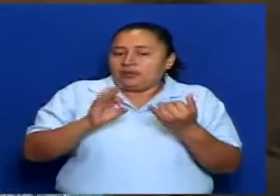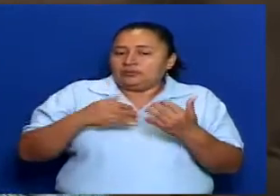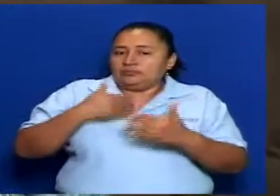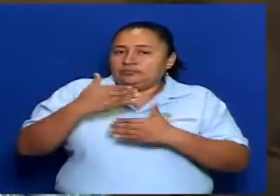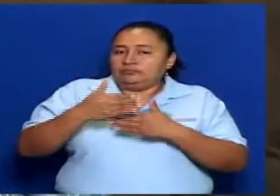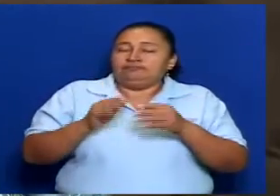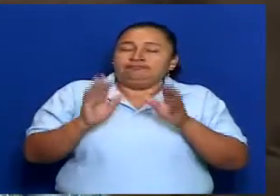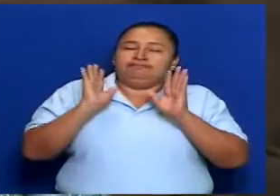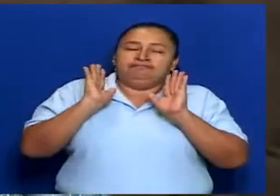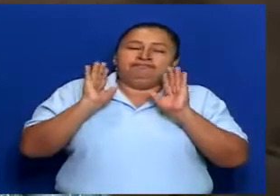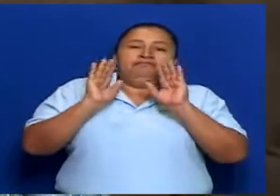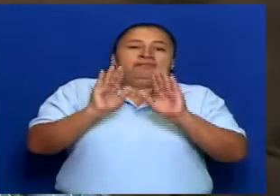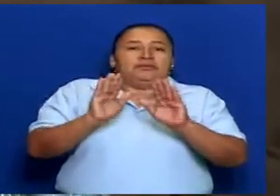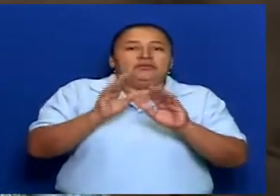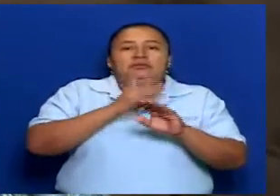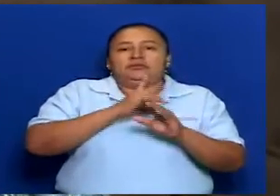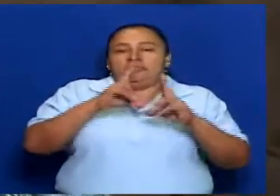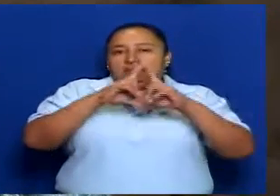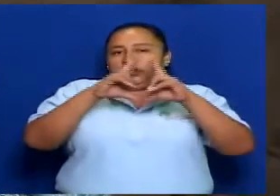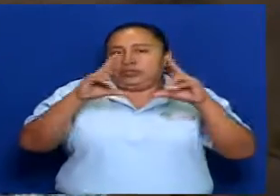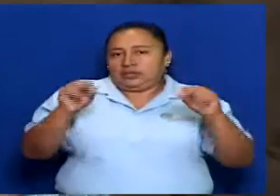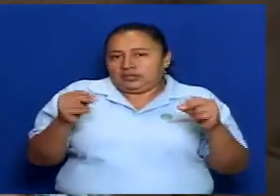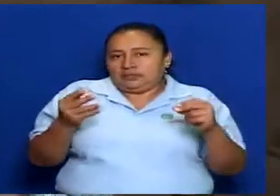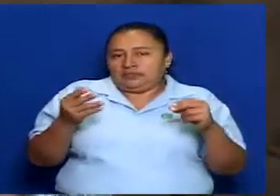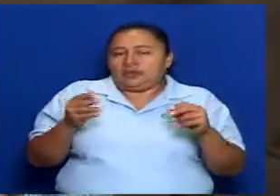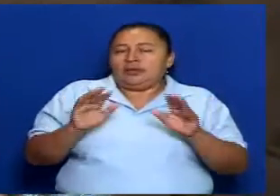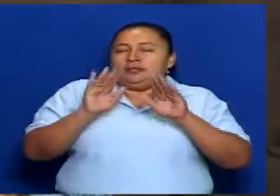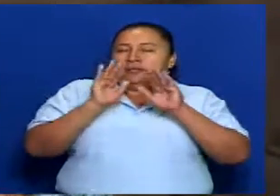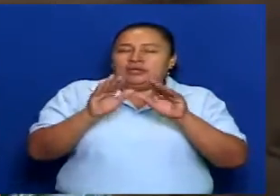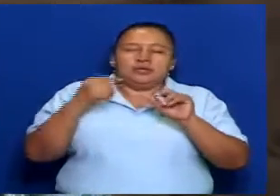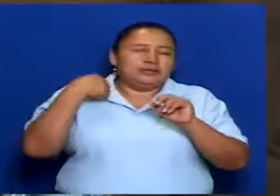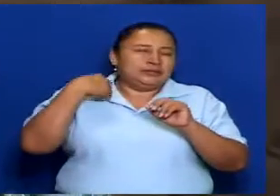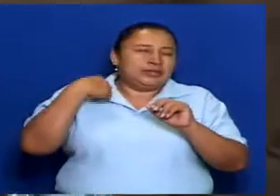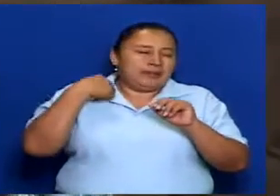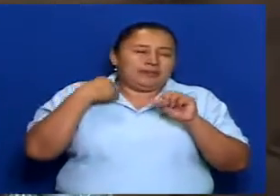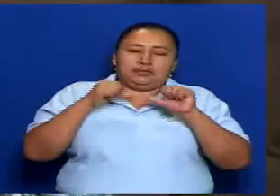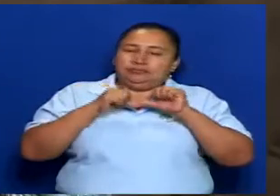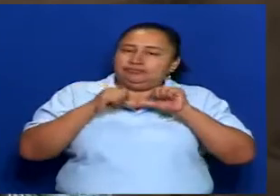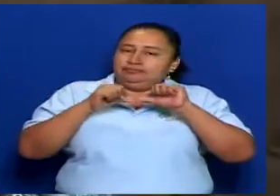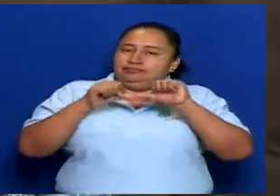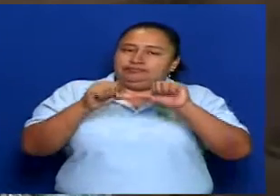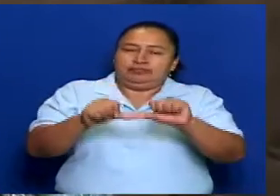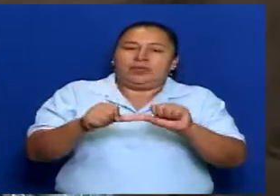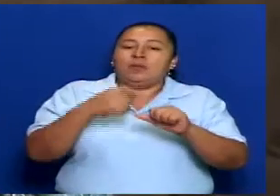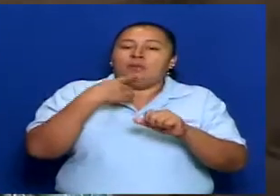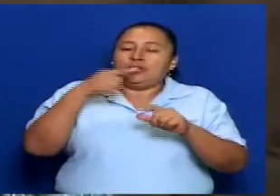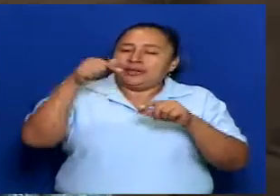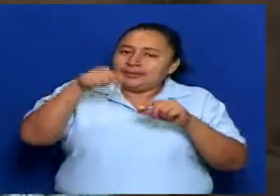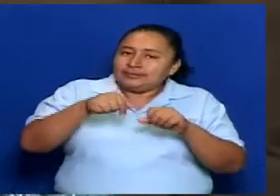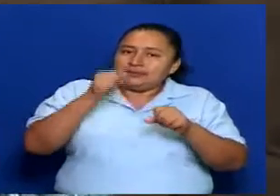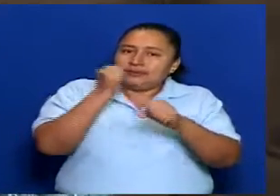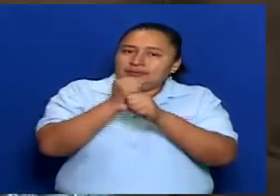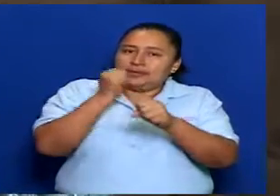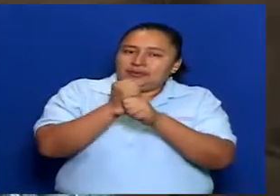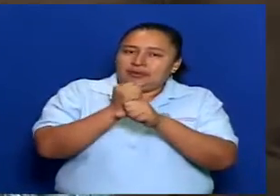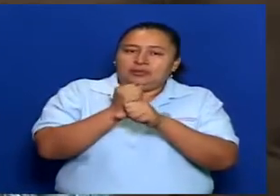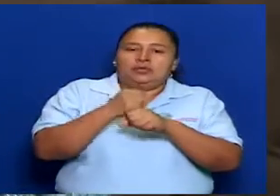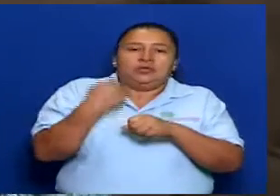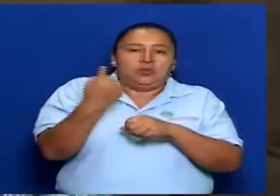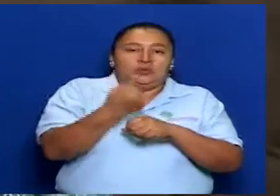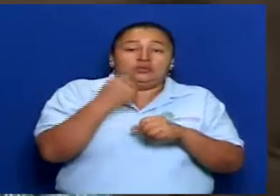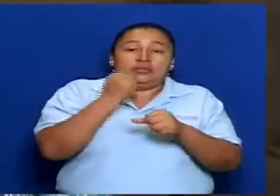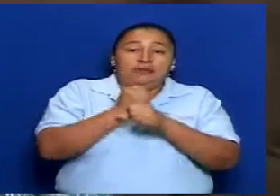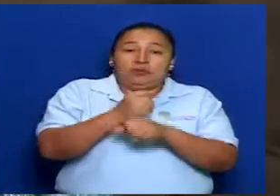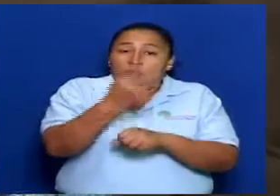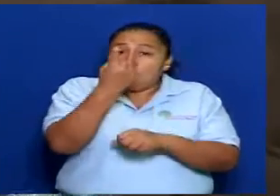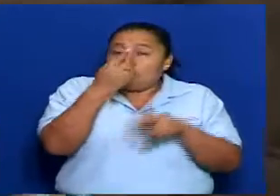bendito para Nicaragua, bendita va a ser siempre porque ese esfuerzo no es el esfuerzo